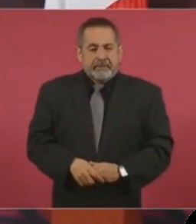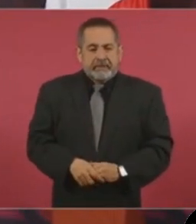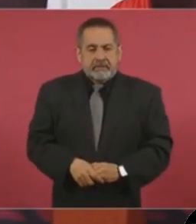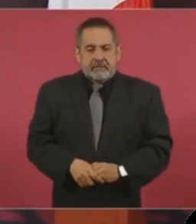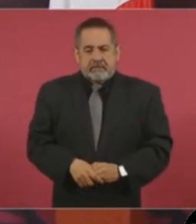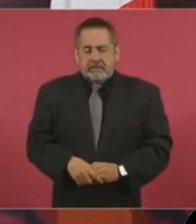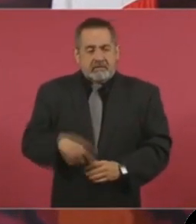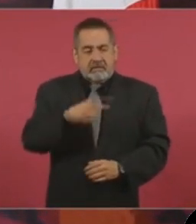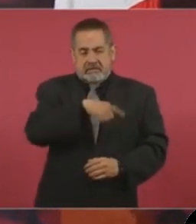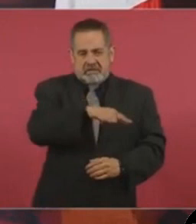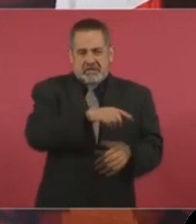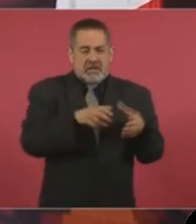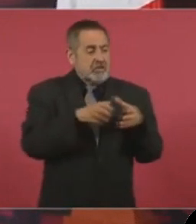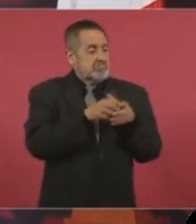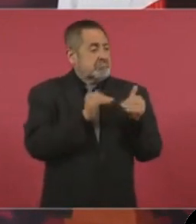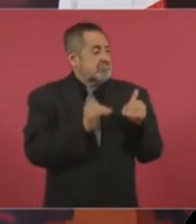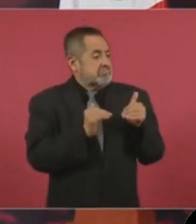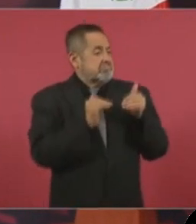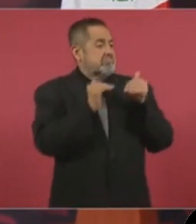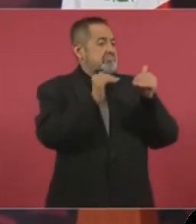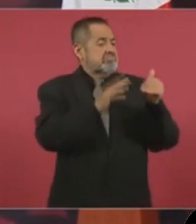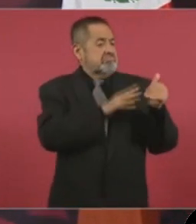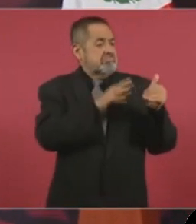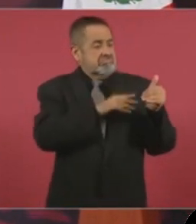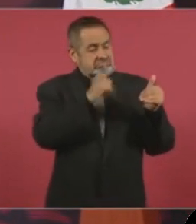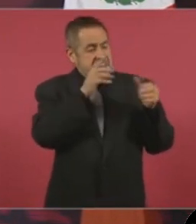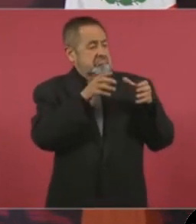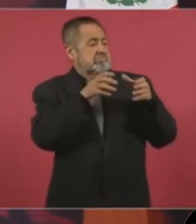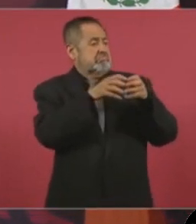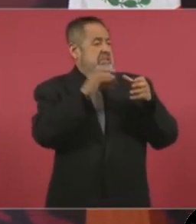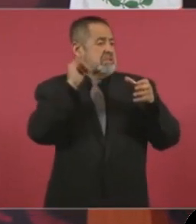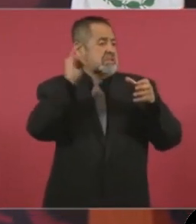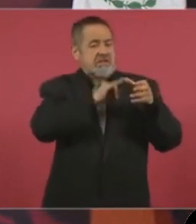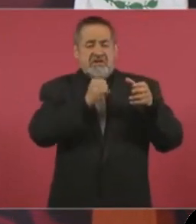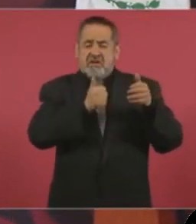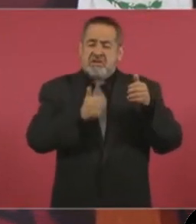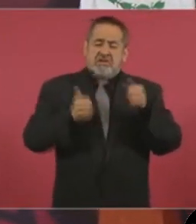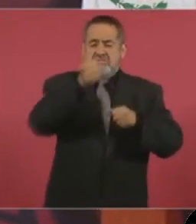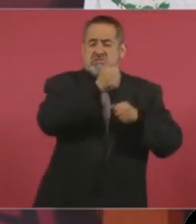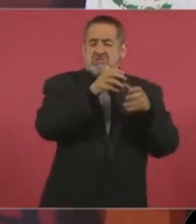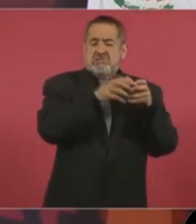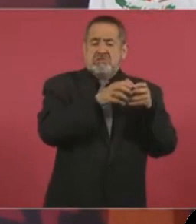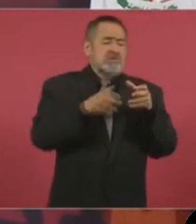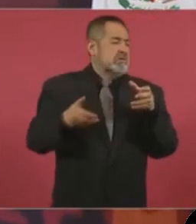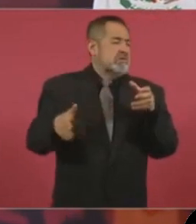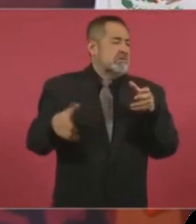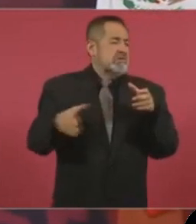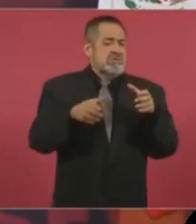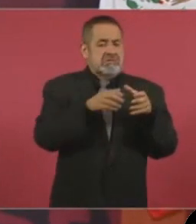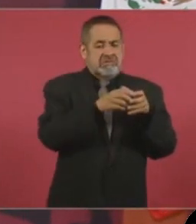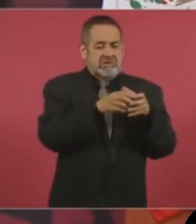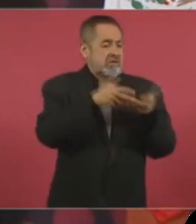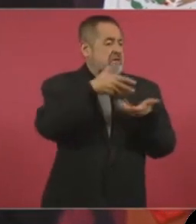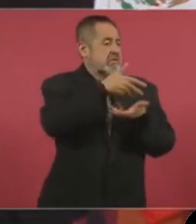Ellos son jefes superiores y se